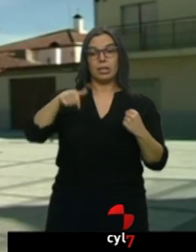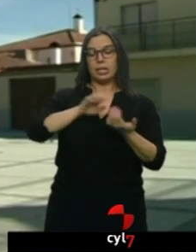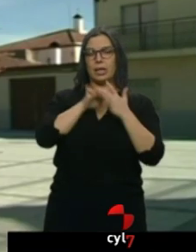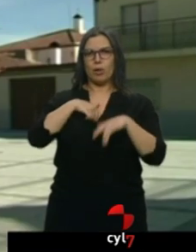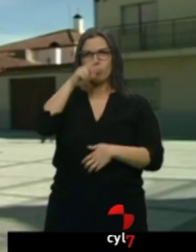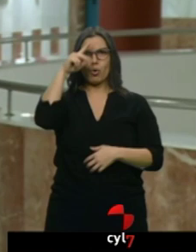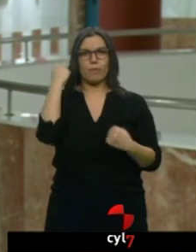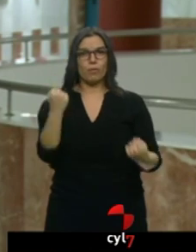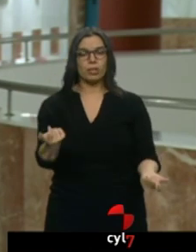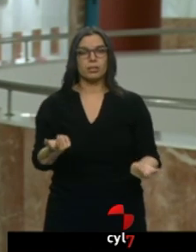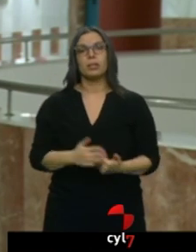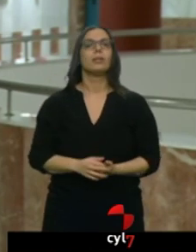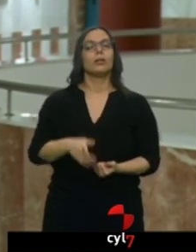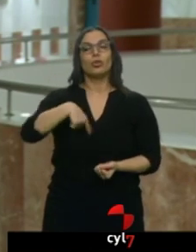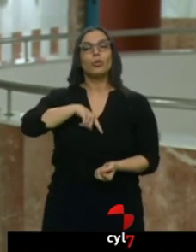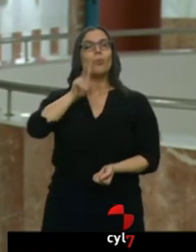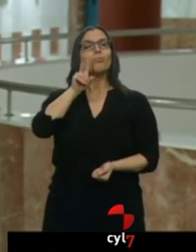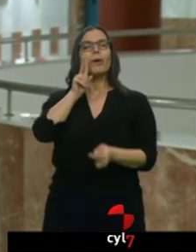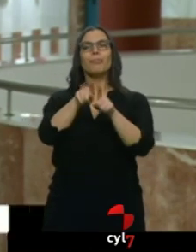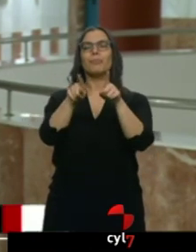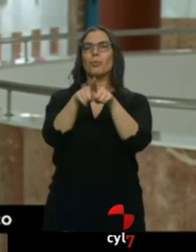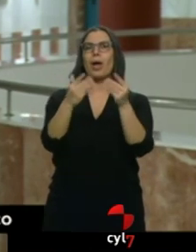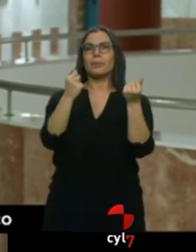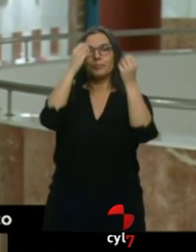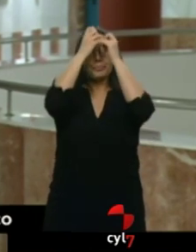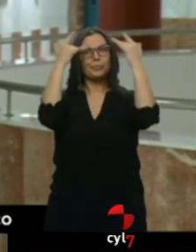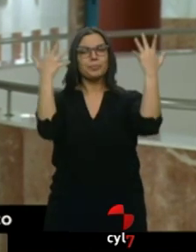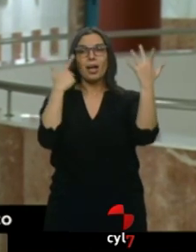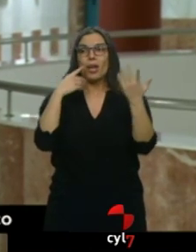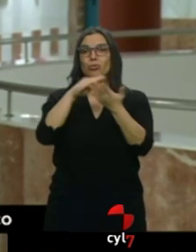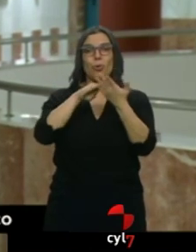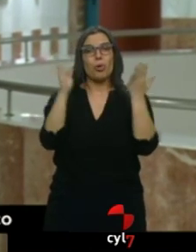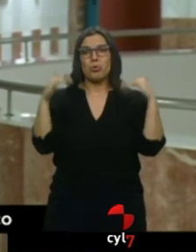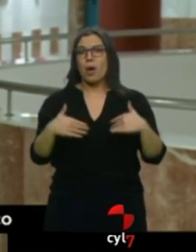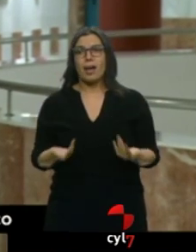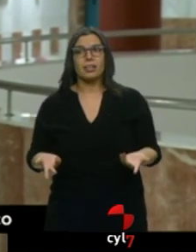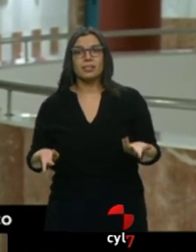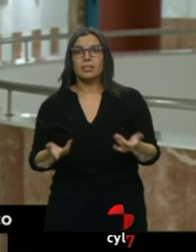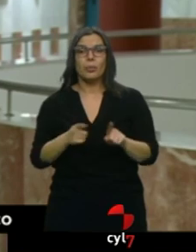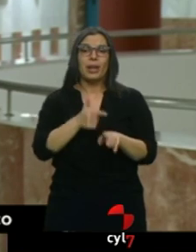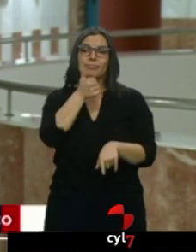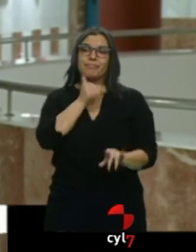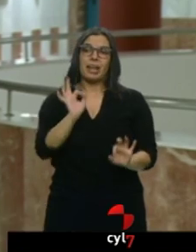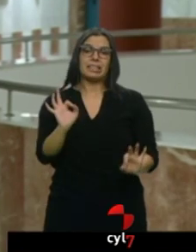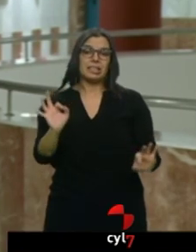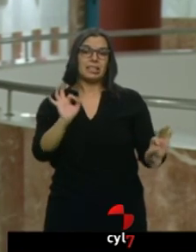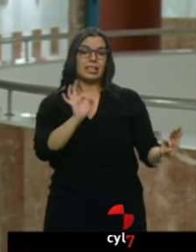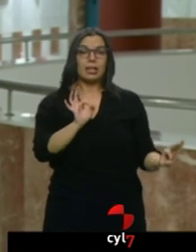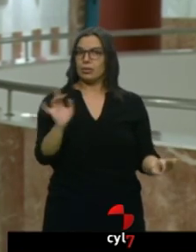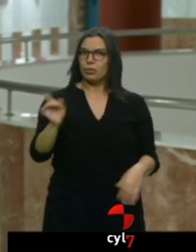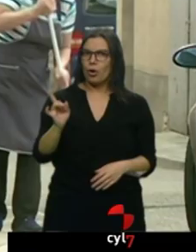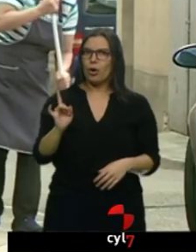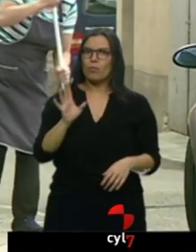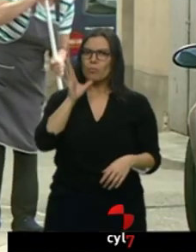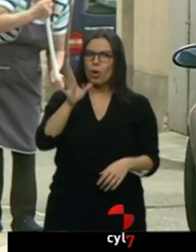Lo vemos todo como un problema irresoluble, una cosa a que casi nos tenemos que resignar, cuando en realidad es la suma de muchos problemas